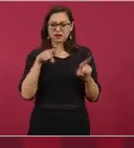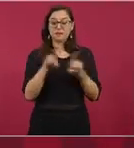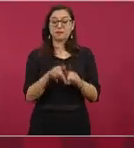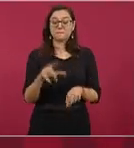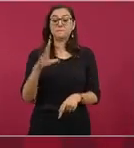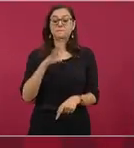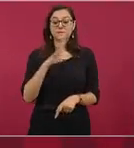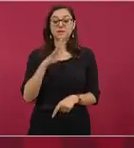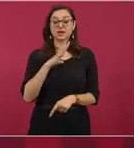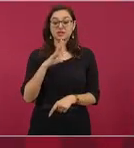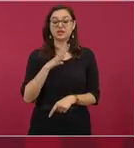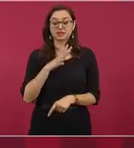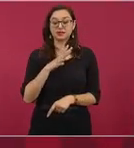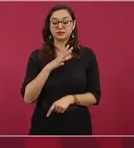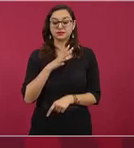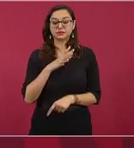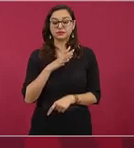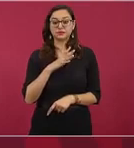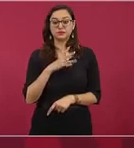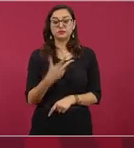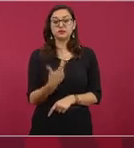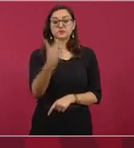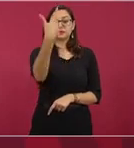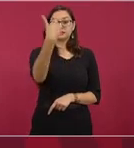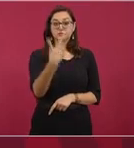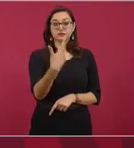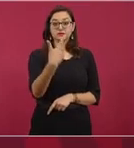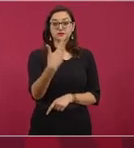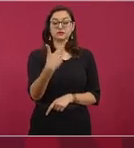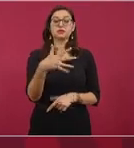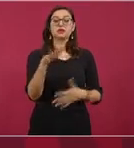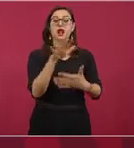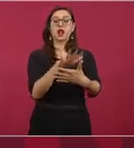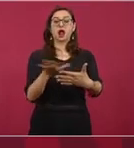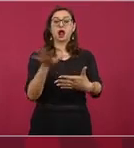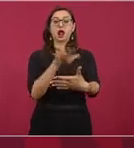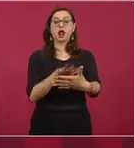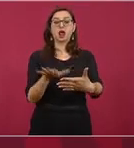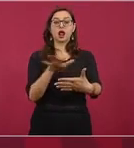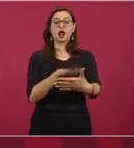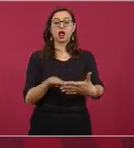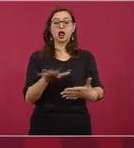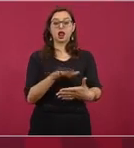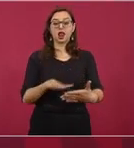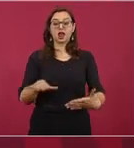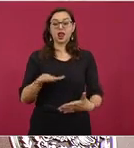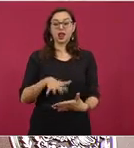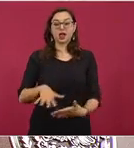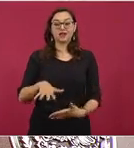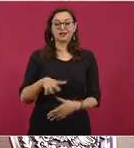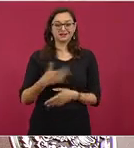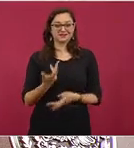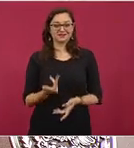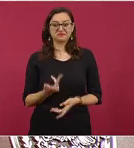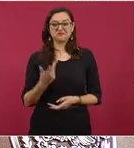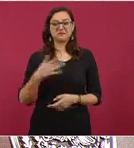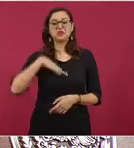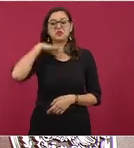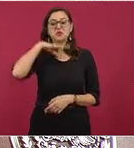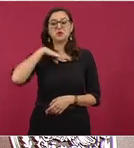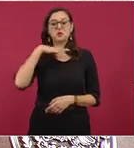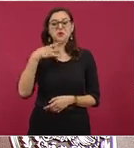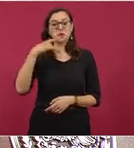Entonces, piensa uno, como lo están enfocando, que están improvisando. No, no, están